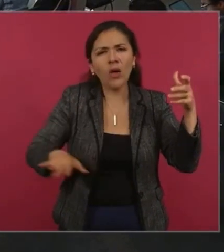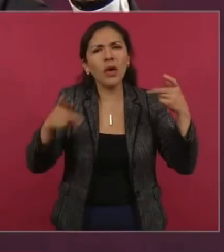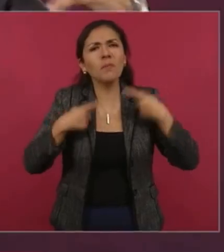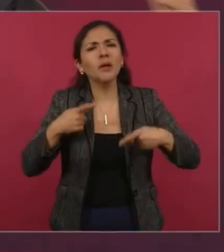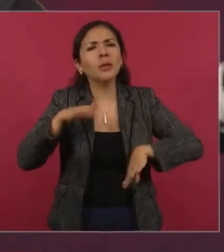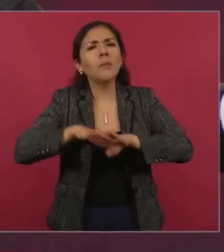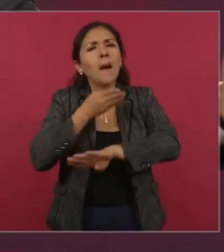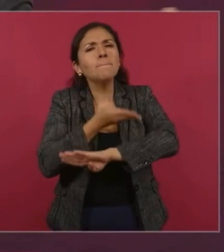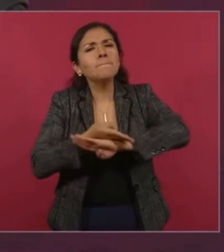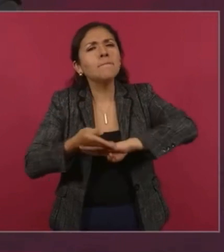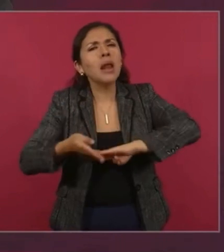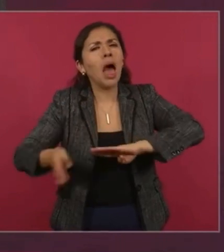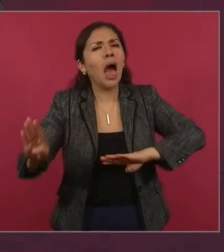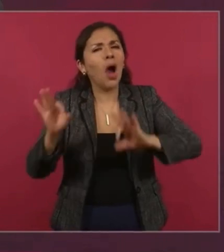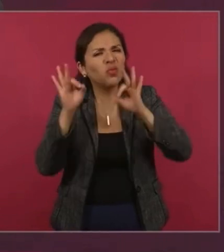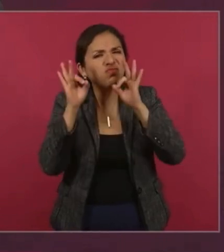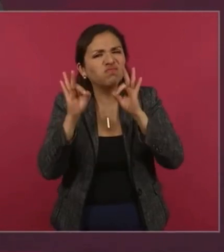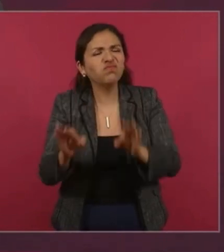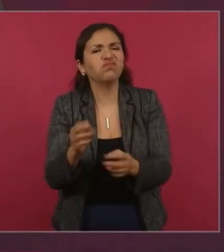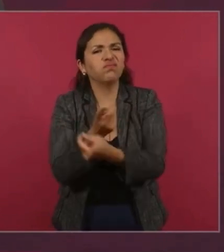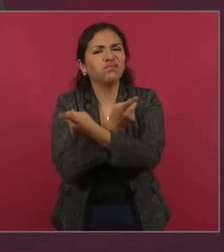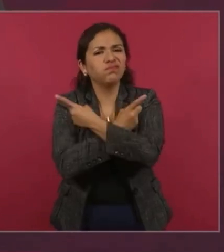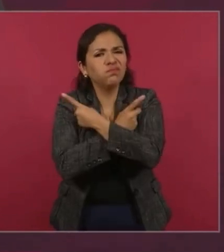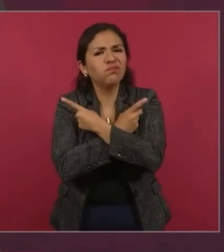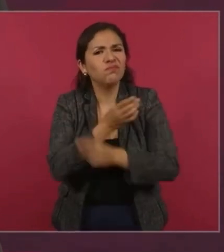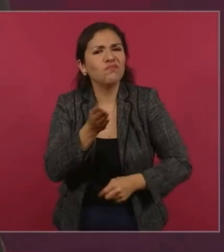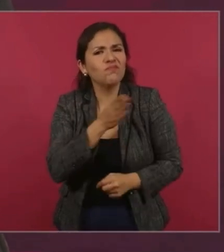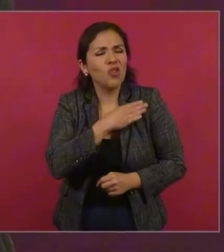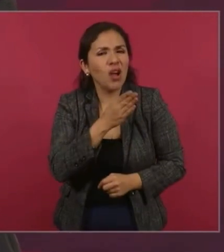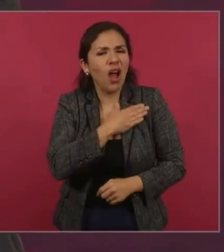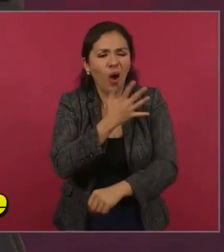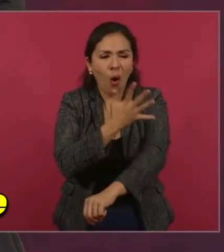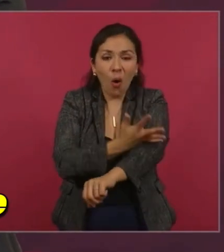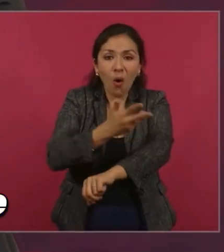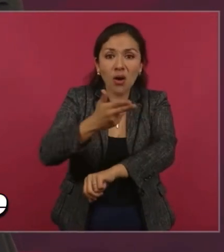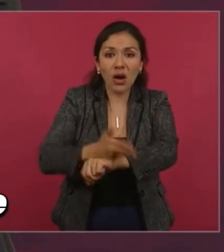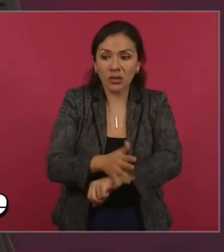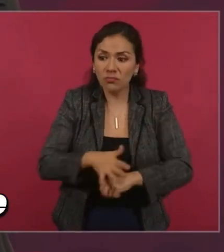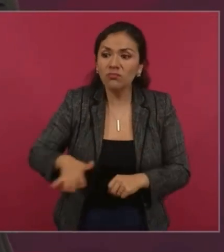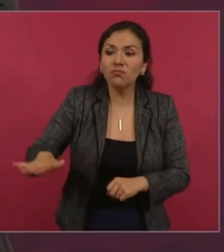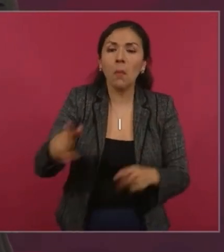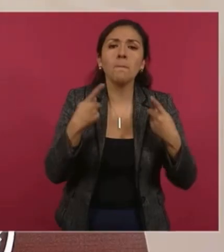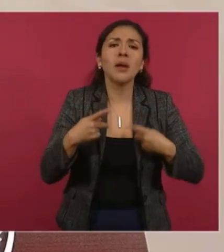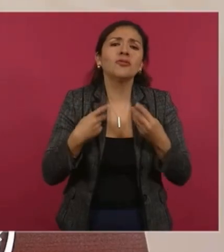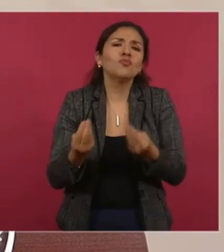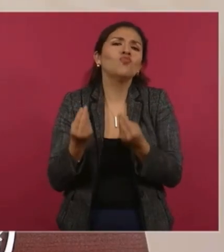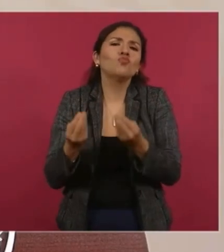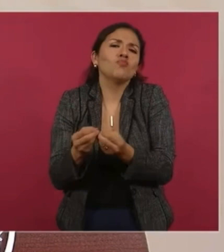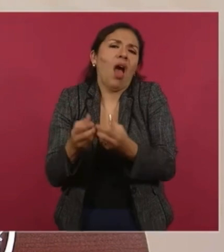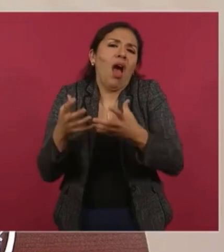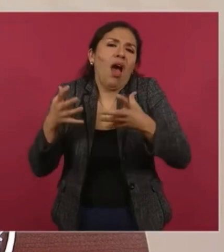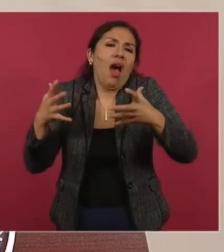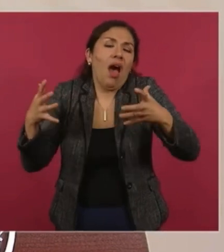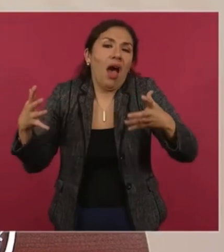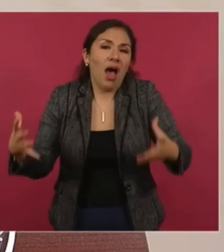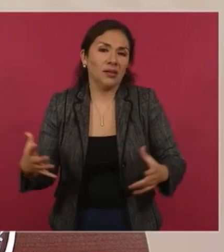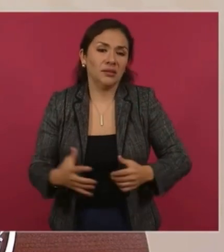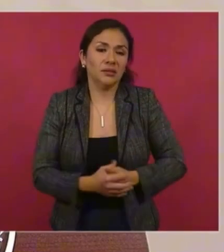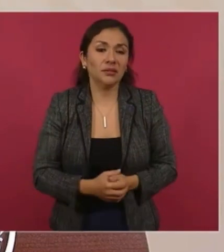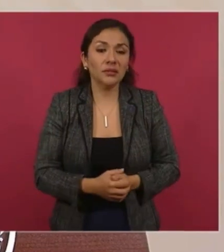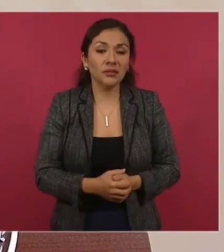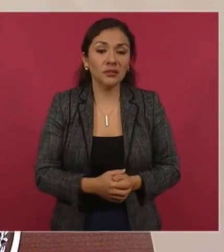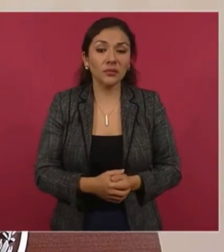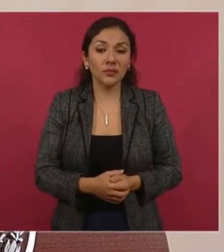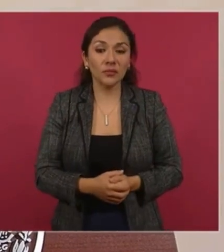pureza, la nobleza, la honestidad de nuestro pueblo. Entonces,